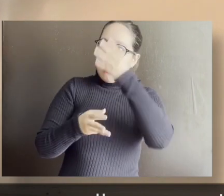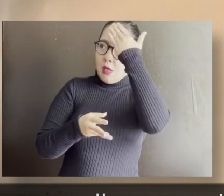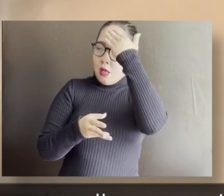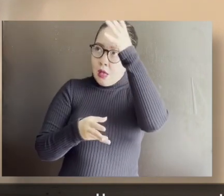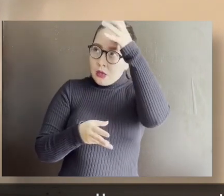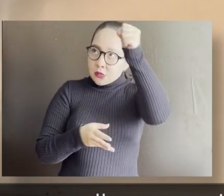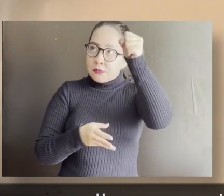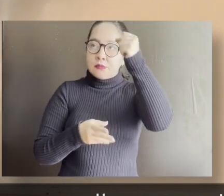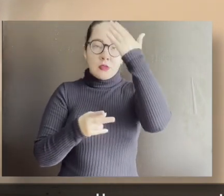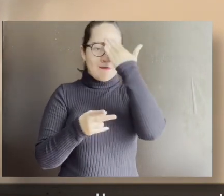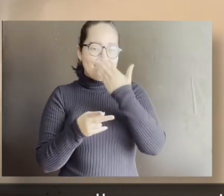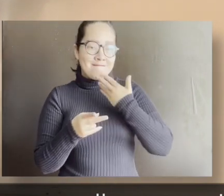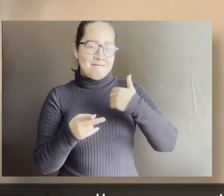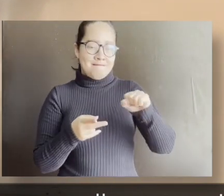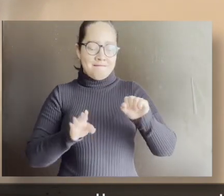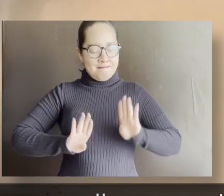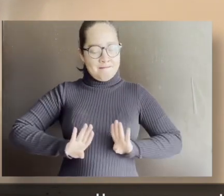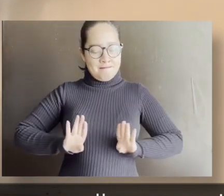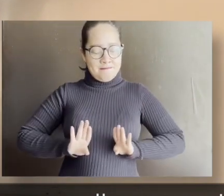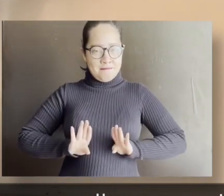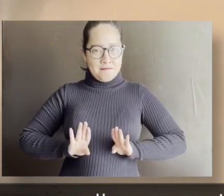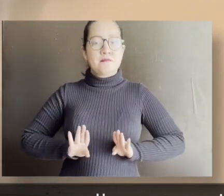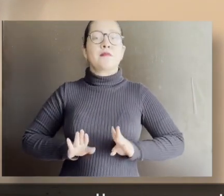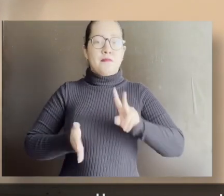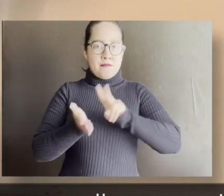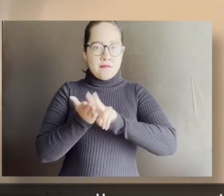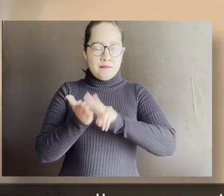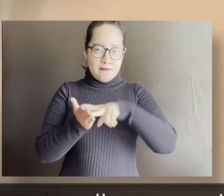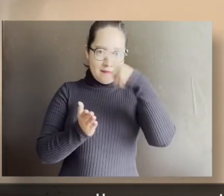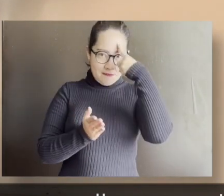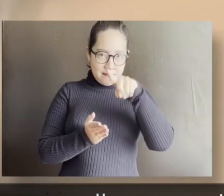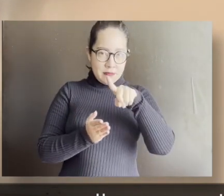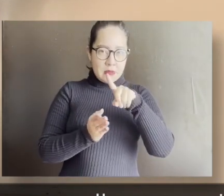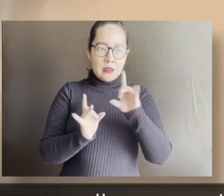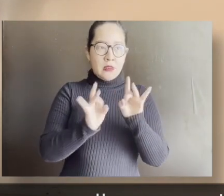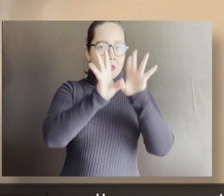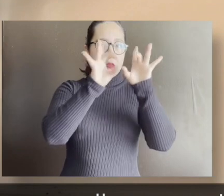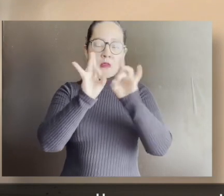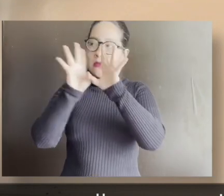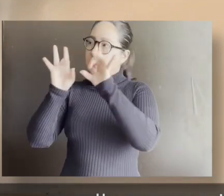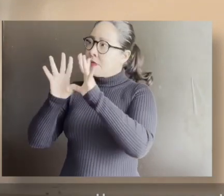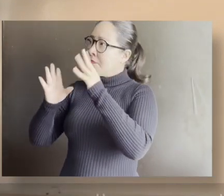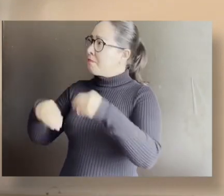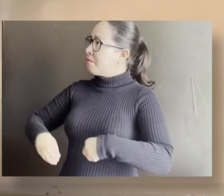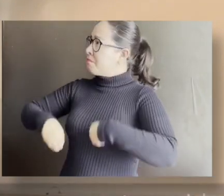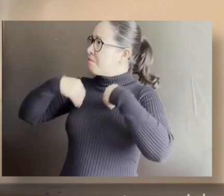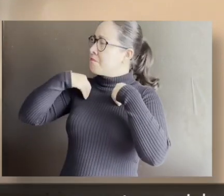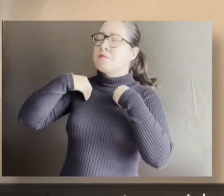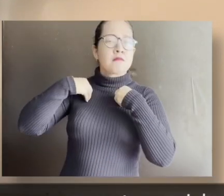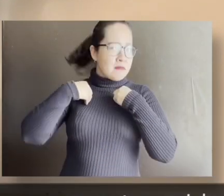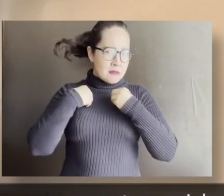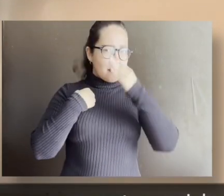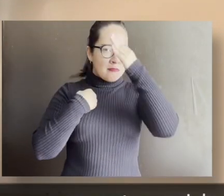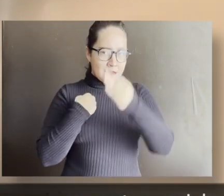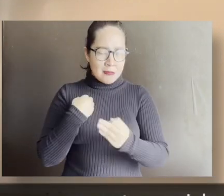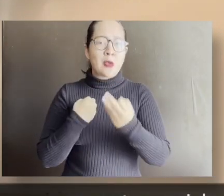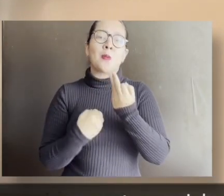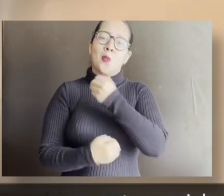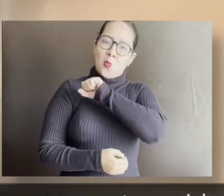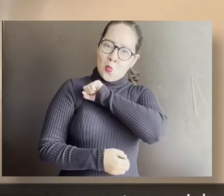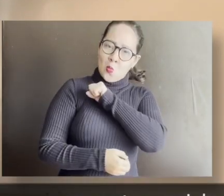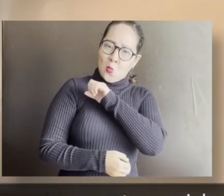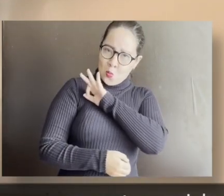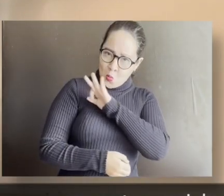actitudes y aptitudes que nos permiten enfrentar, disfrutar de la vida y aportar socialmente